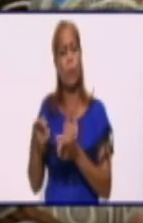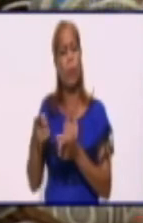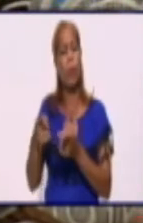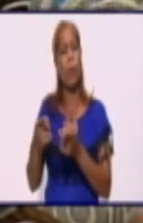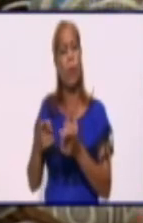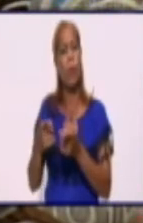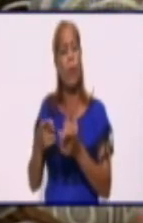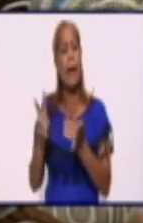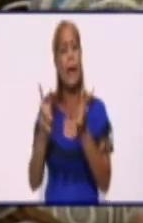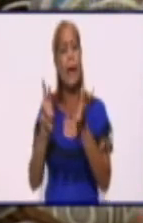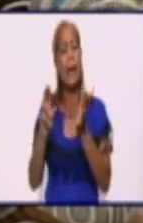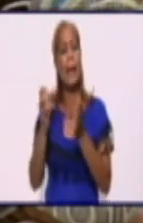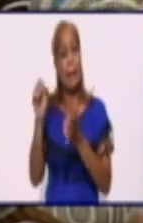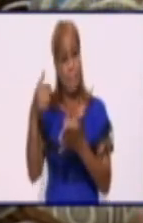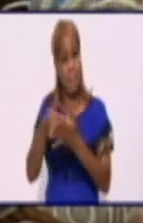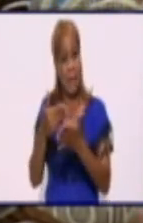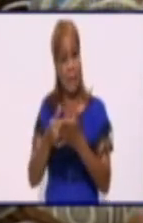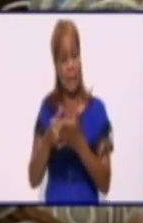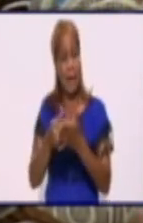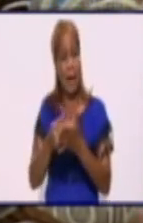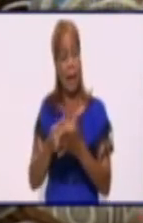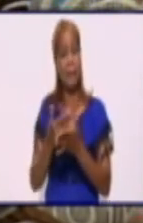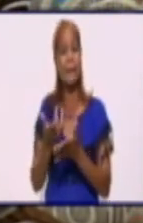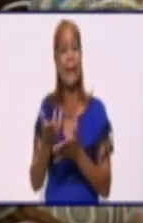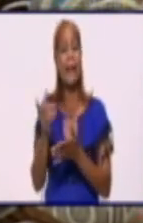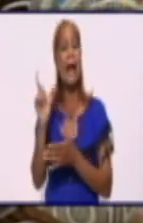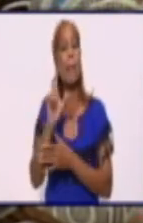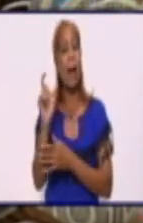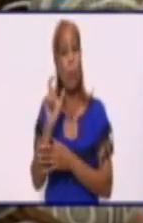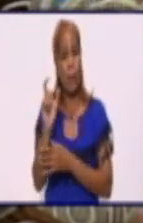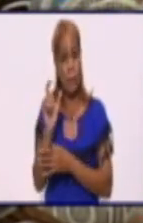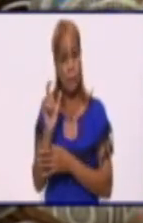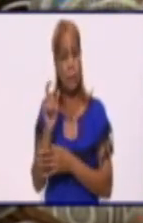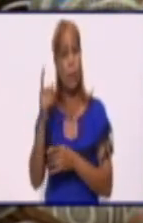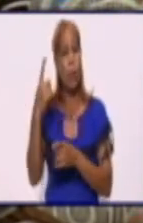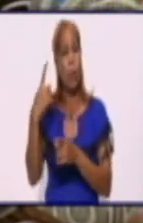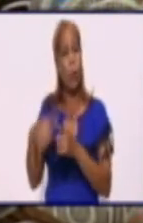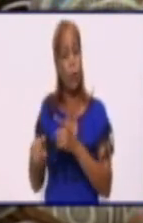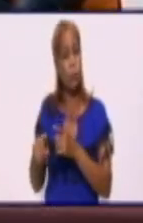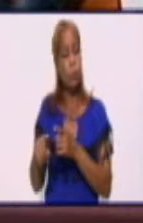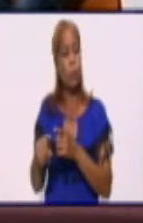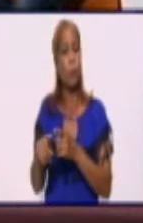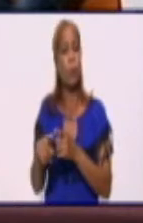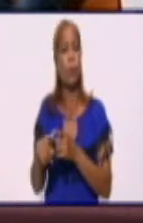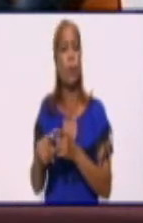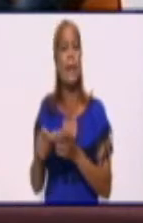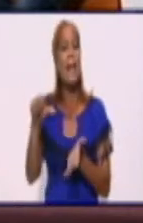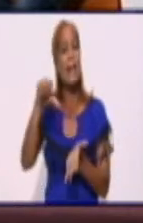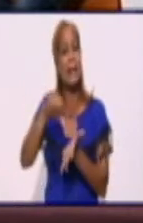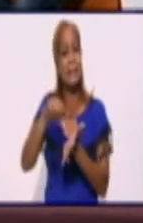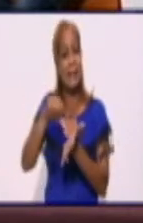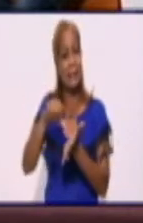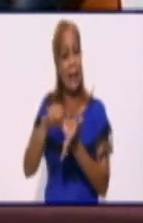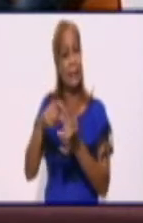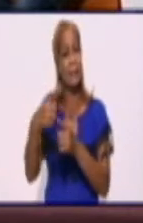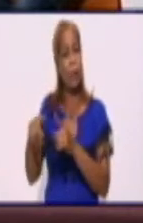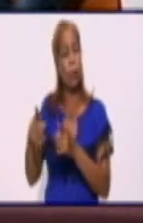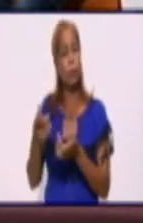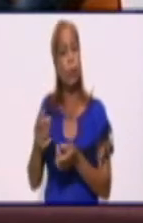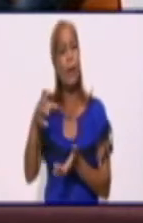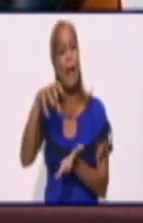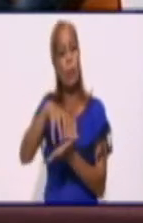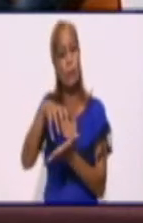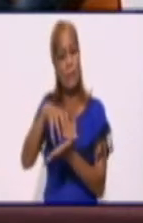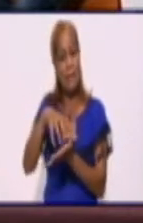comunicado anteriormente, Antonio Guitera, Máximo Gómez 5, la central autoparallada, la unidad